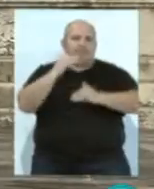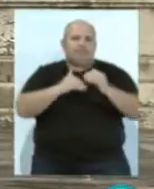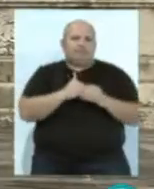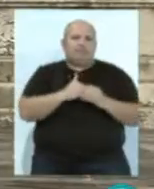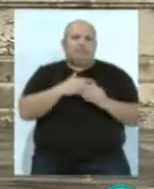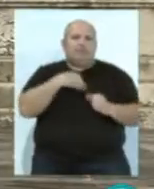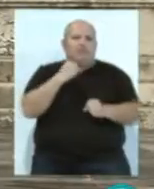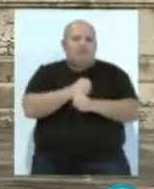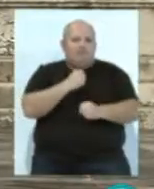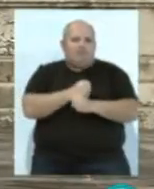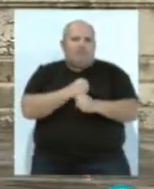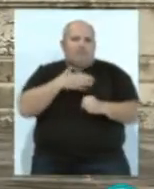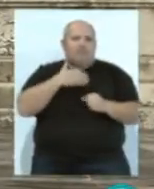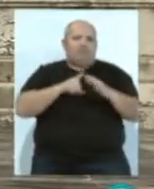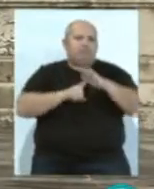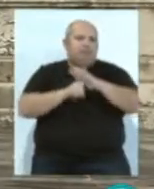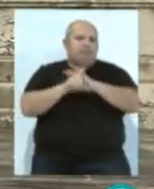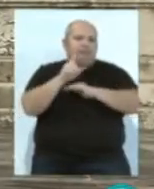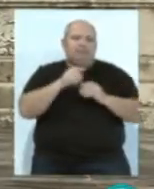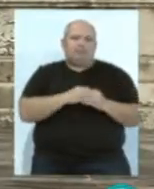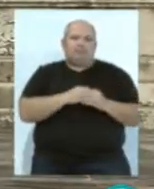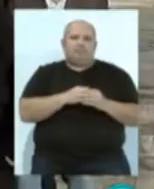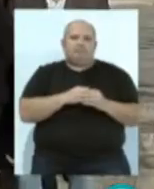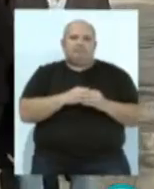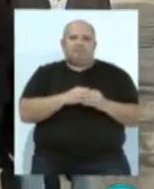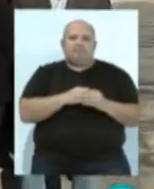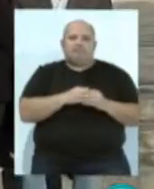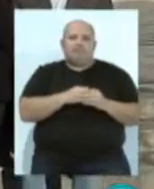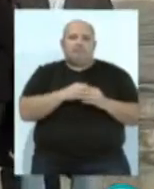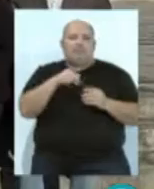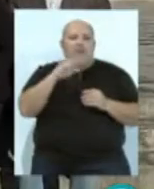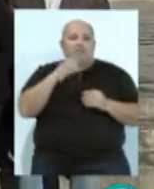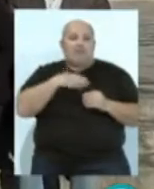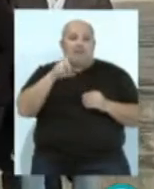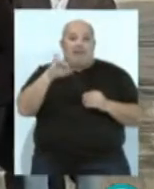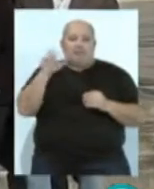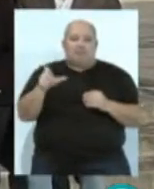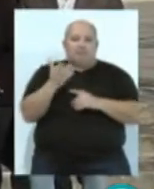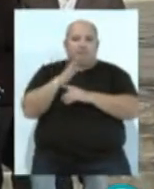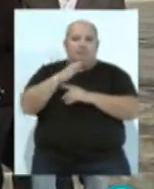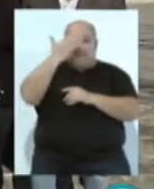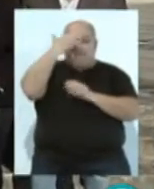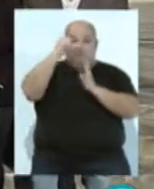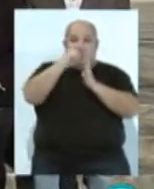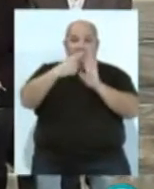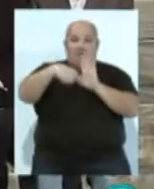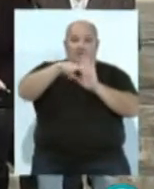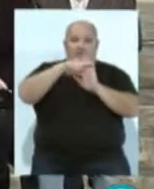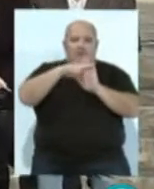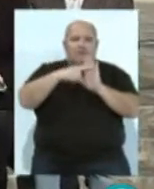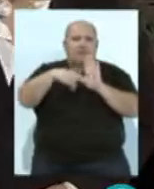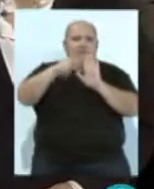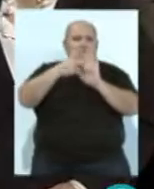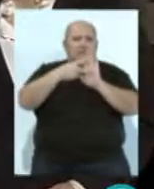para el empleo y para la prosperidad de la familia gaditana. María José García Pelayo, cabeza de lista del Congreso y José Ignacio